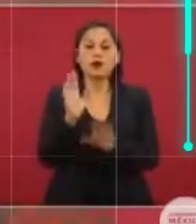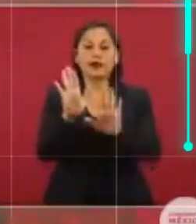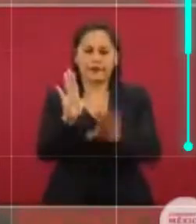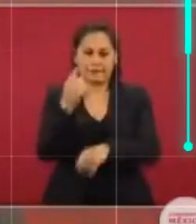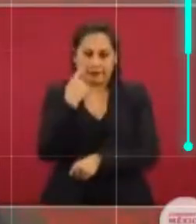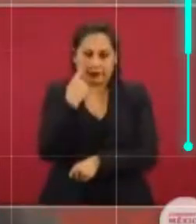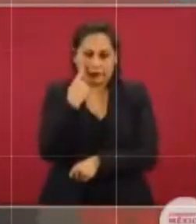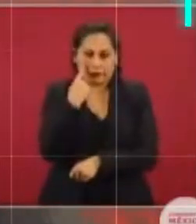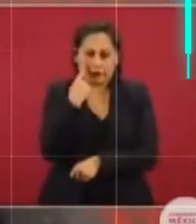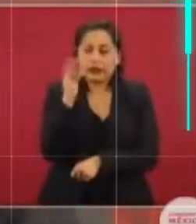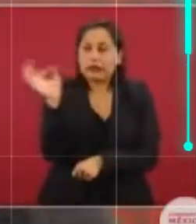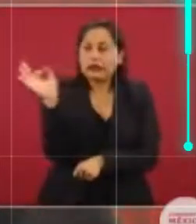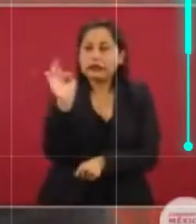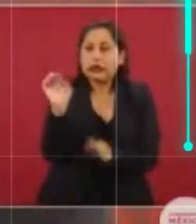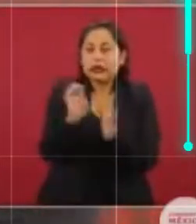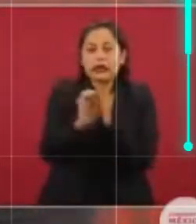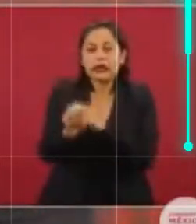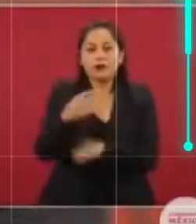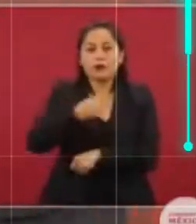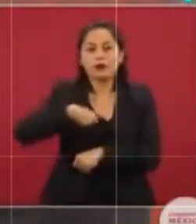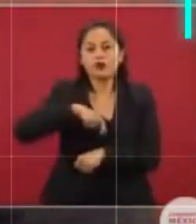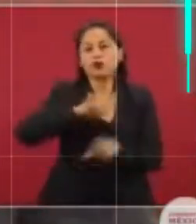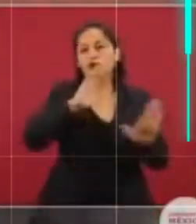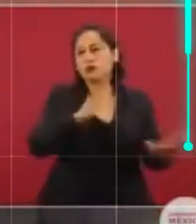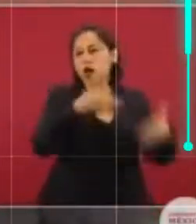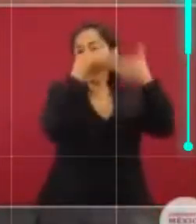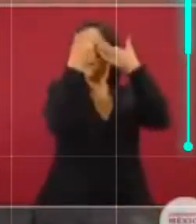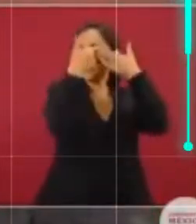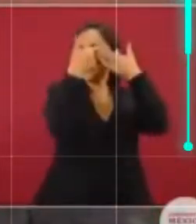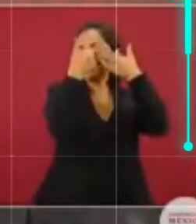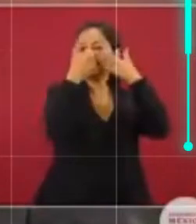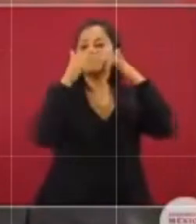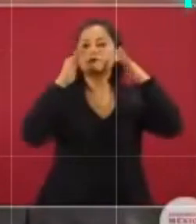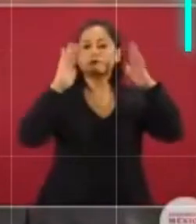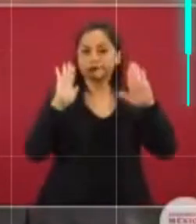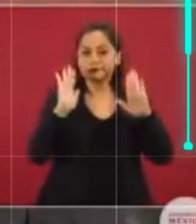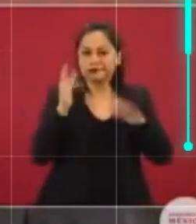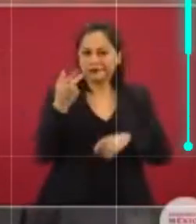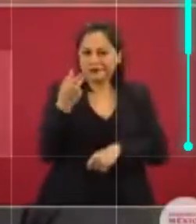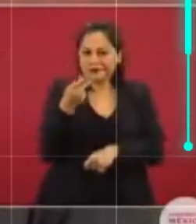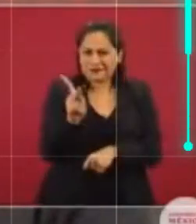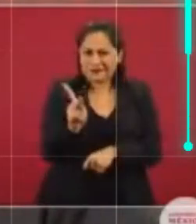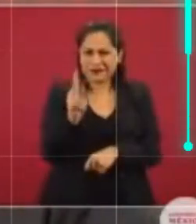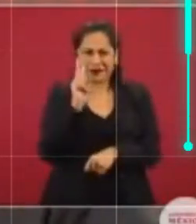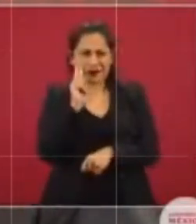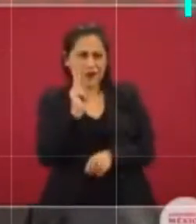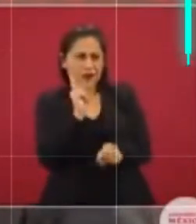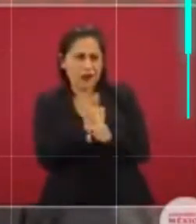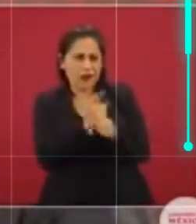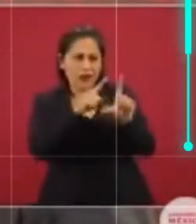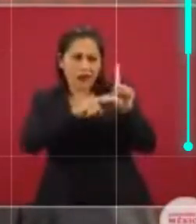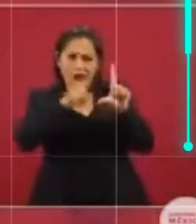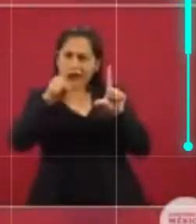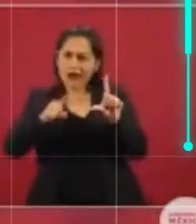porque esto es de sentido común, es juicio práctico.